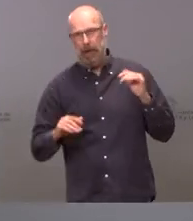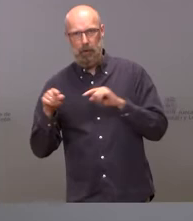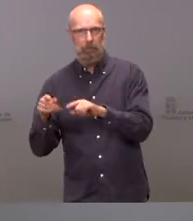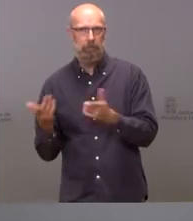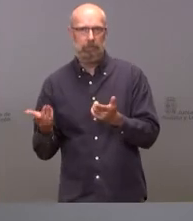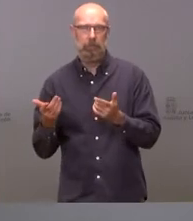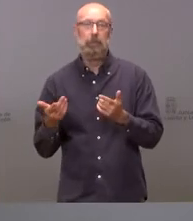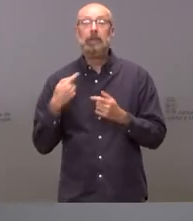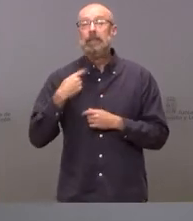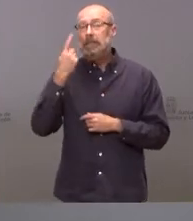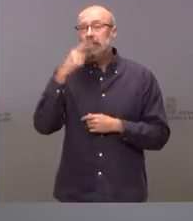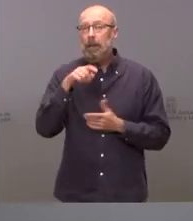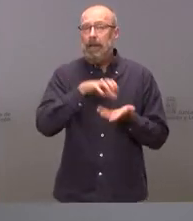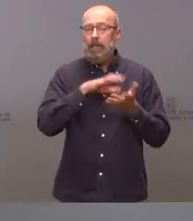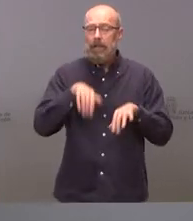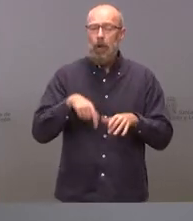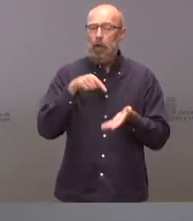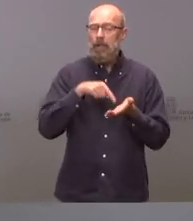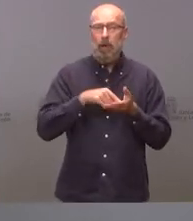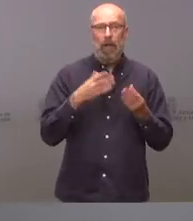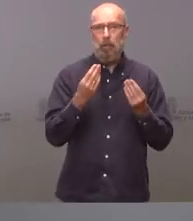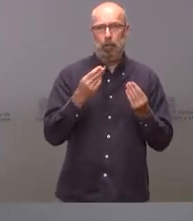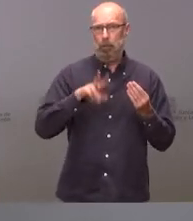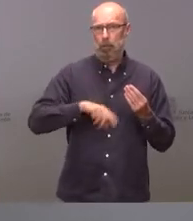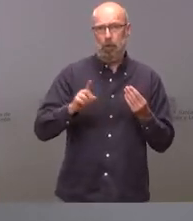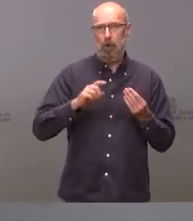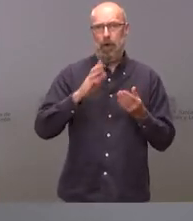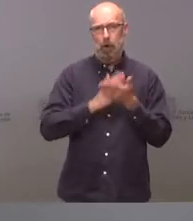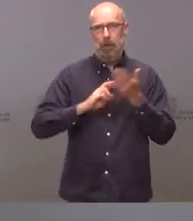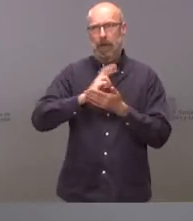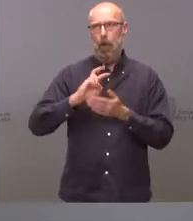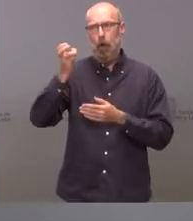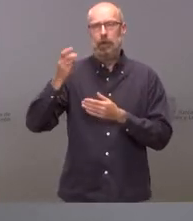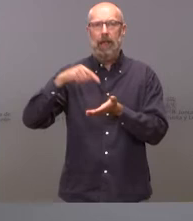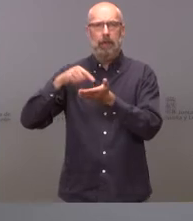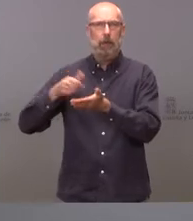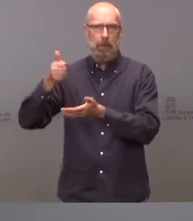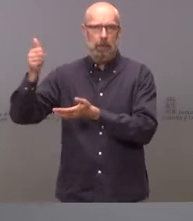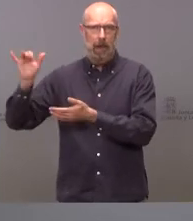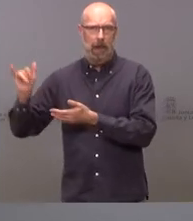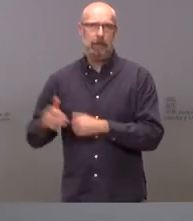las comunidades autónomas menos endeudadas de España y la que tiene este ratio más reducido dentro del contexto nacional.